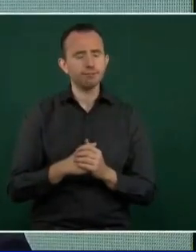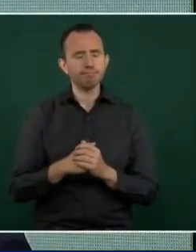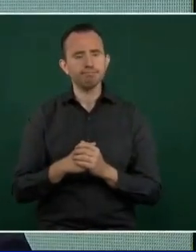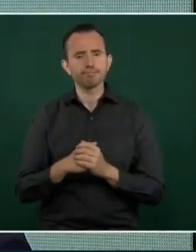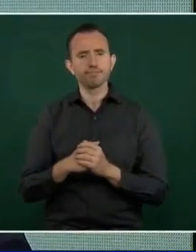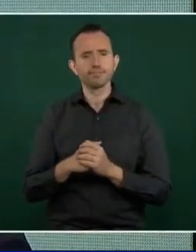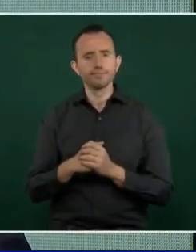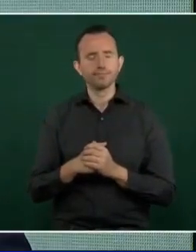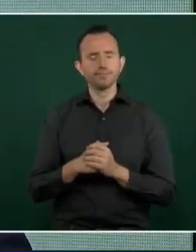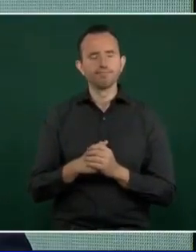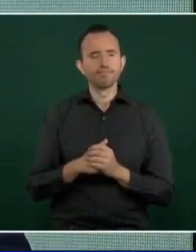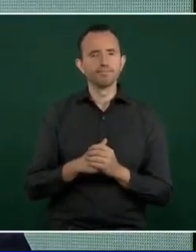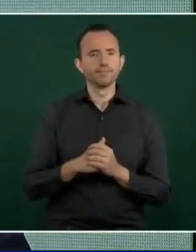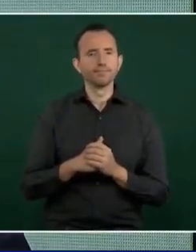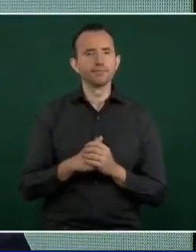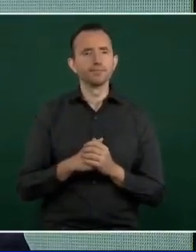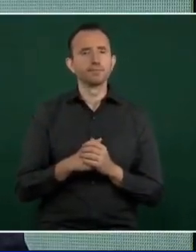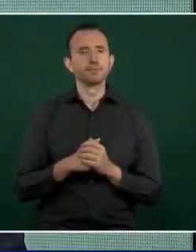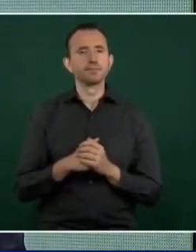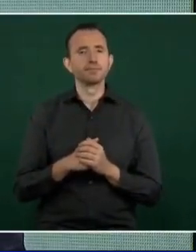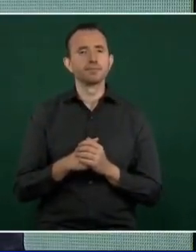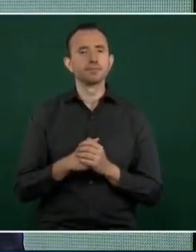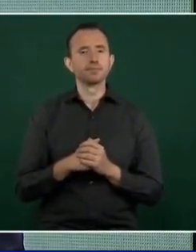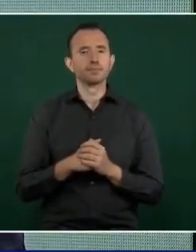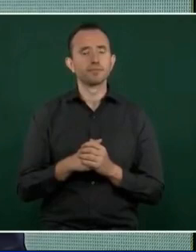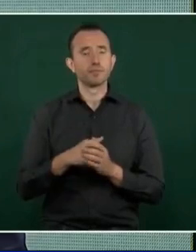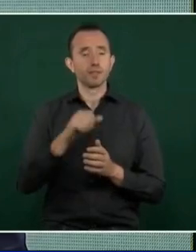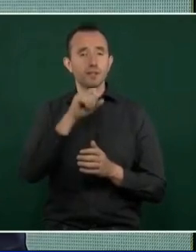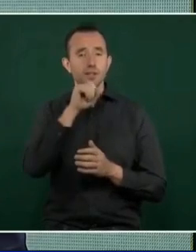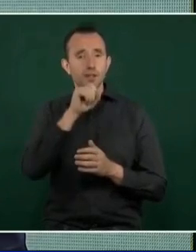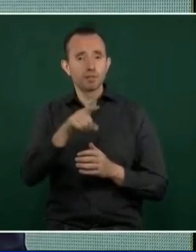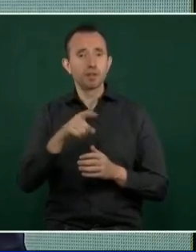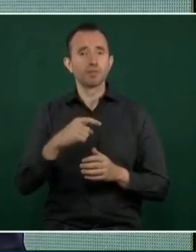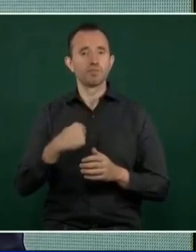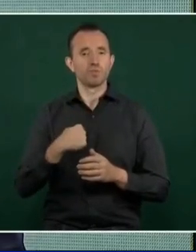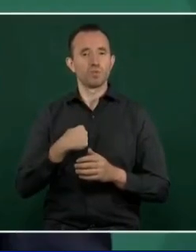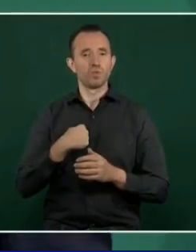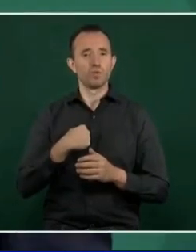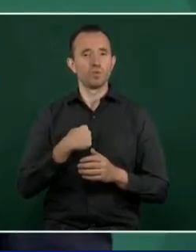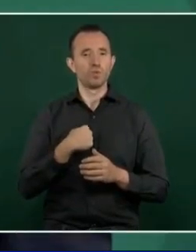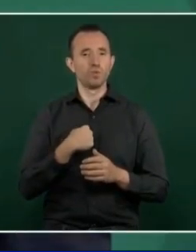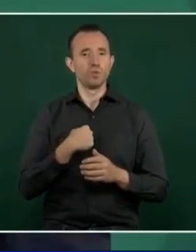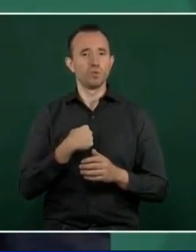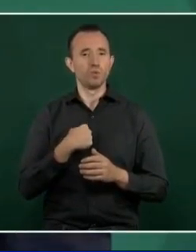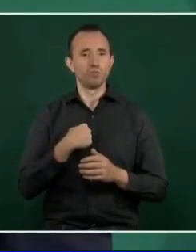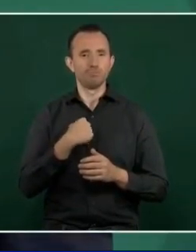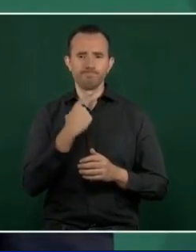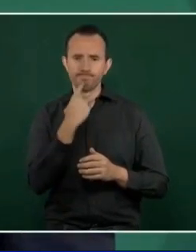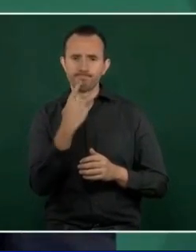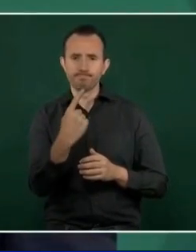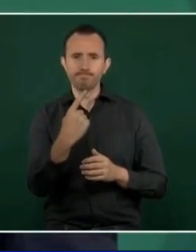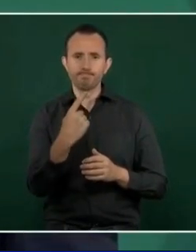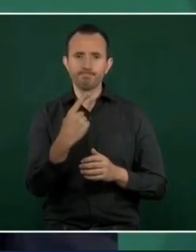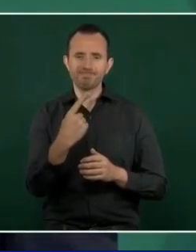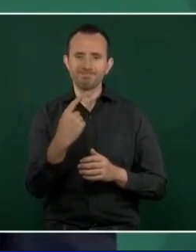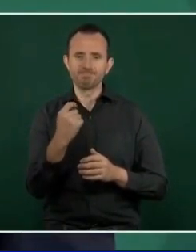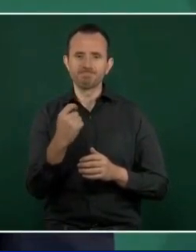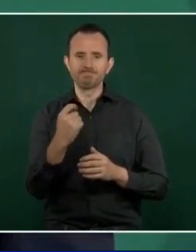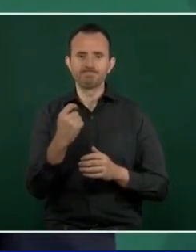Y también di la instrucción de que se